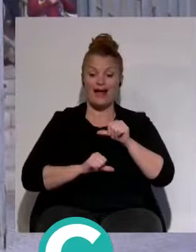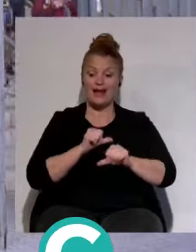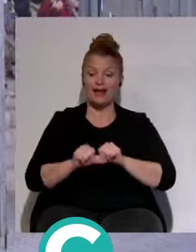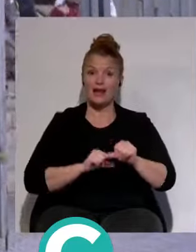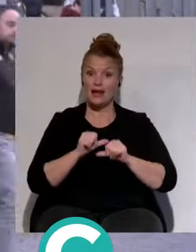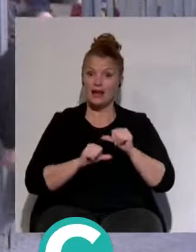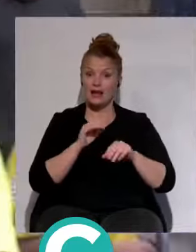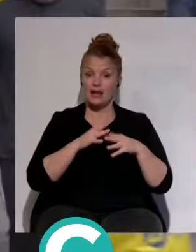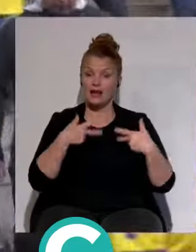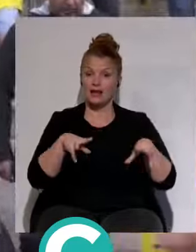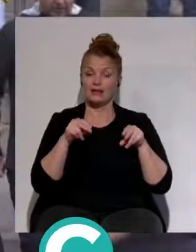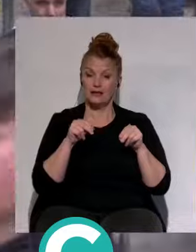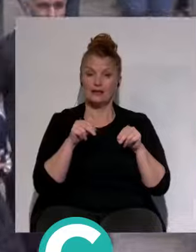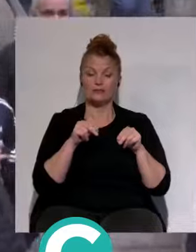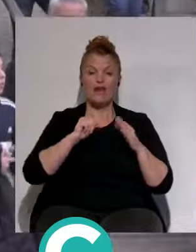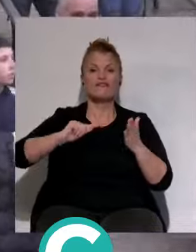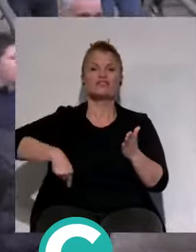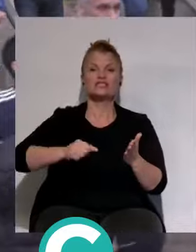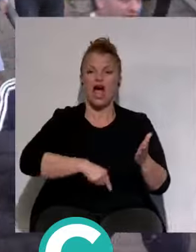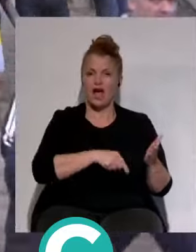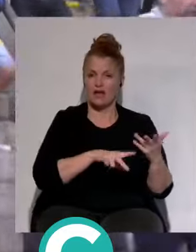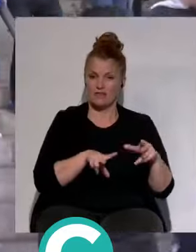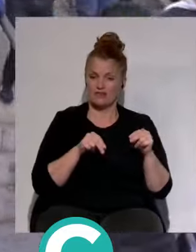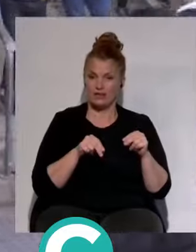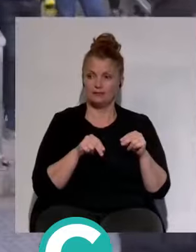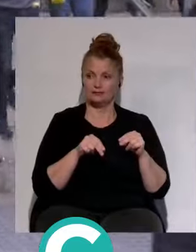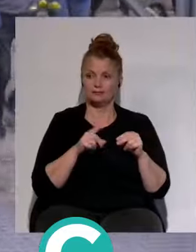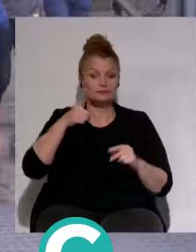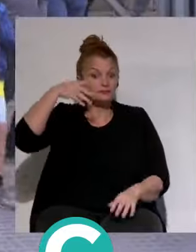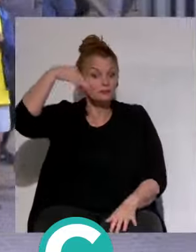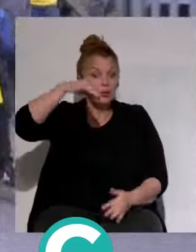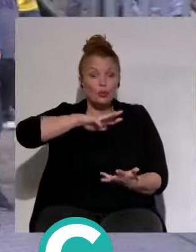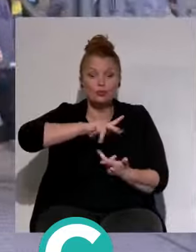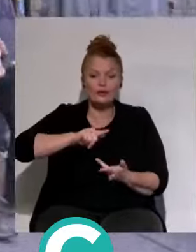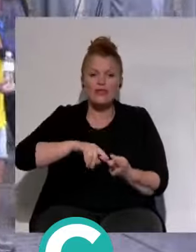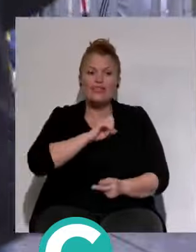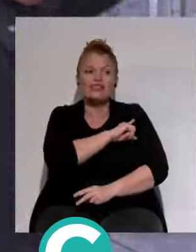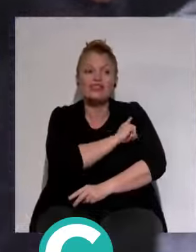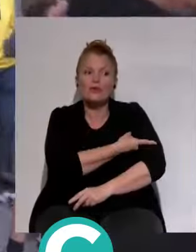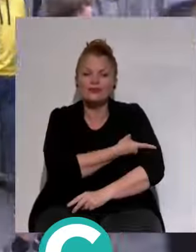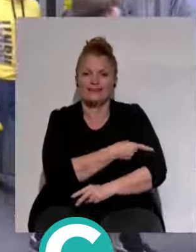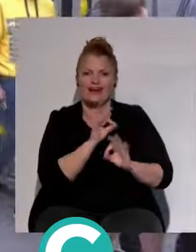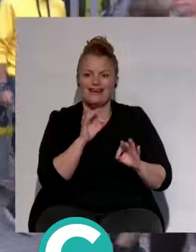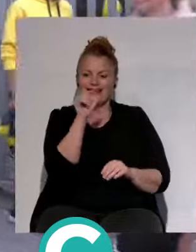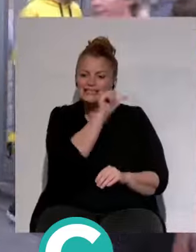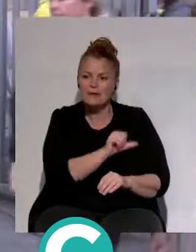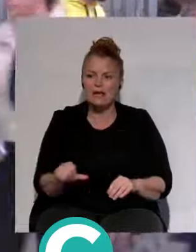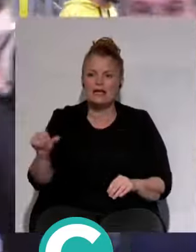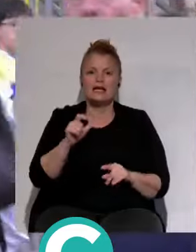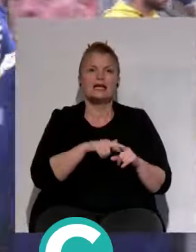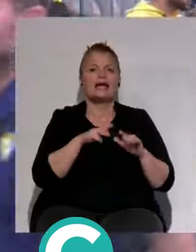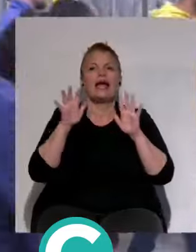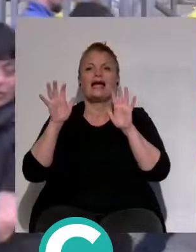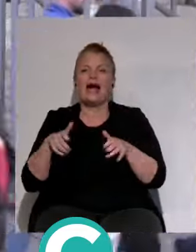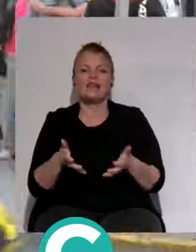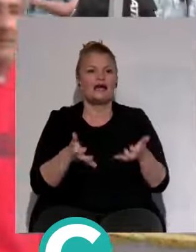terminan los fichajes, la única noticia deportiva semanal es si el Cádiz gana,